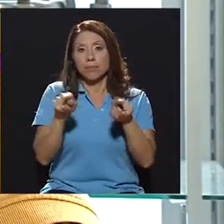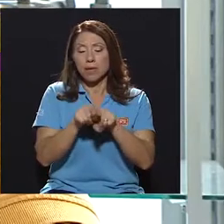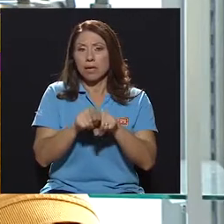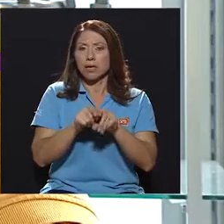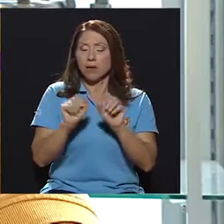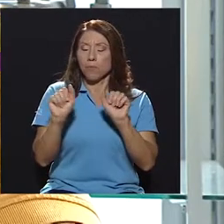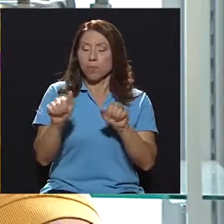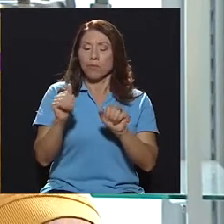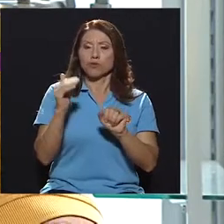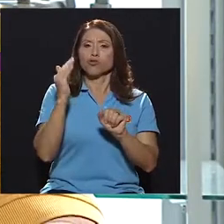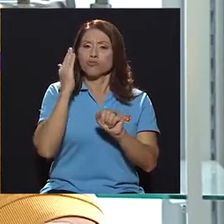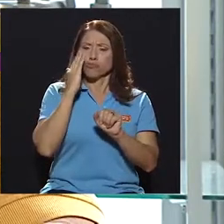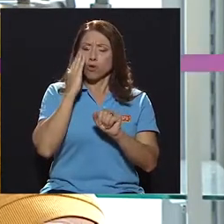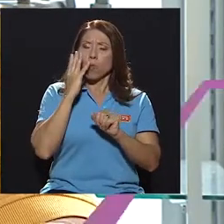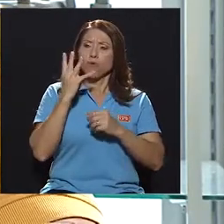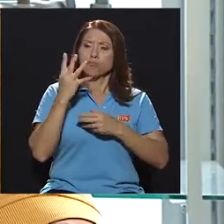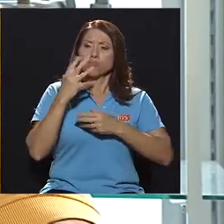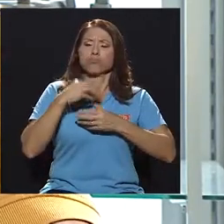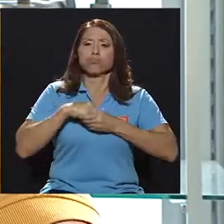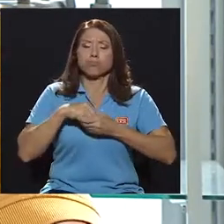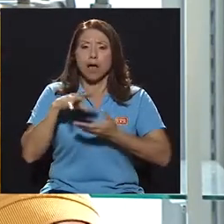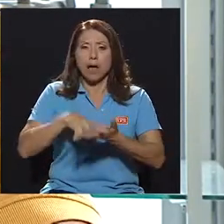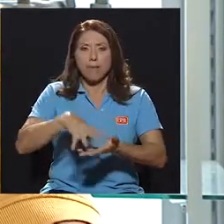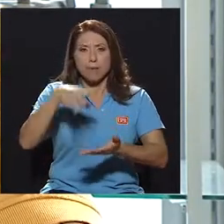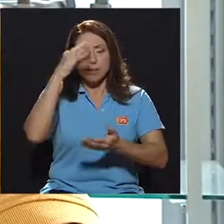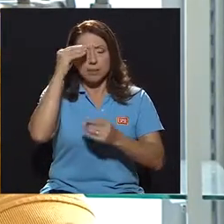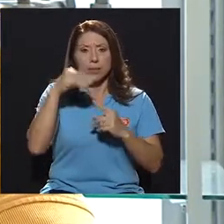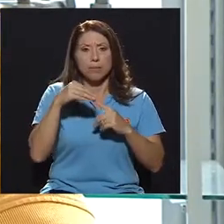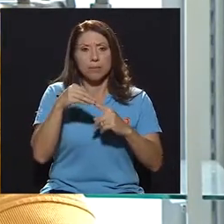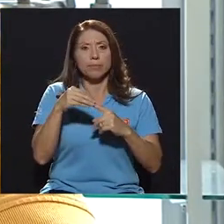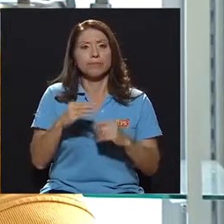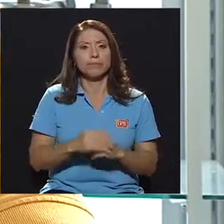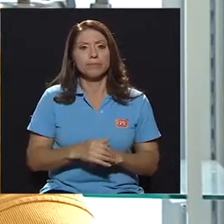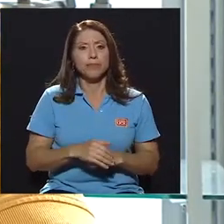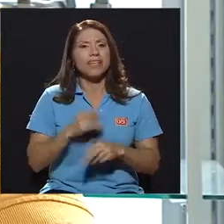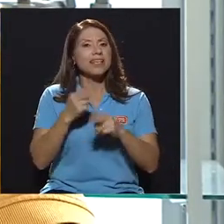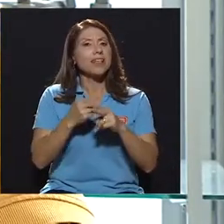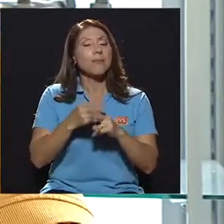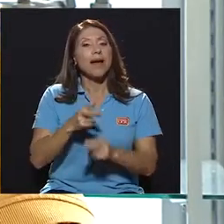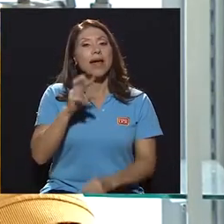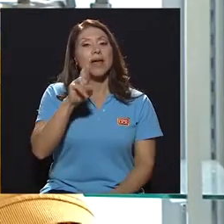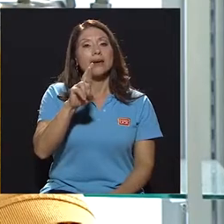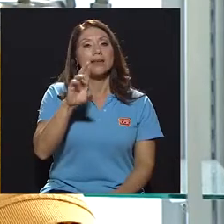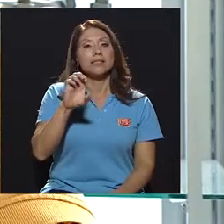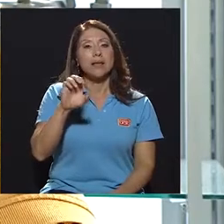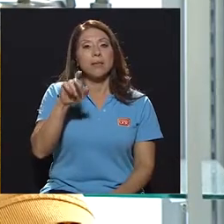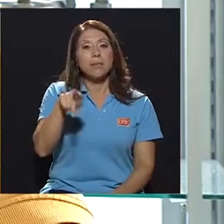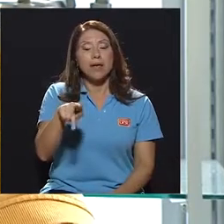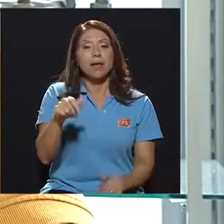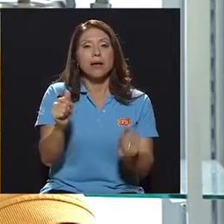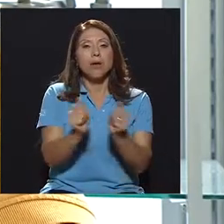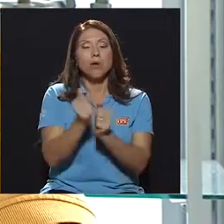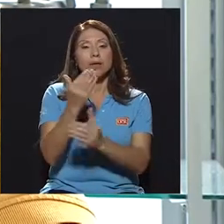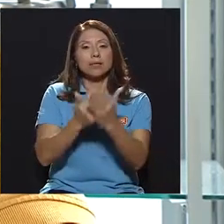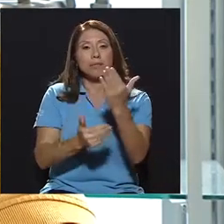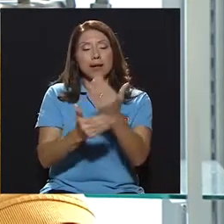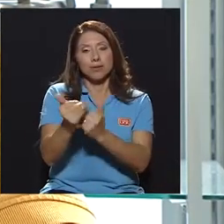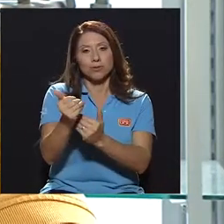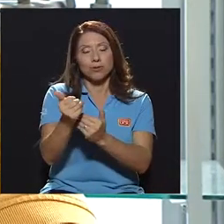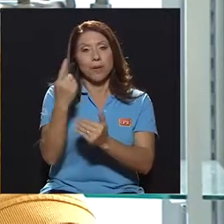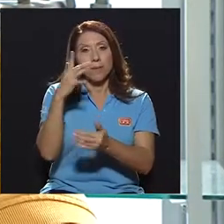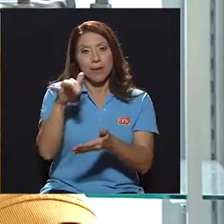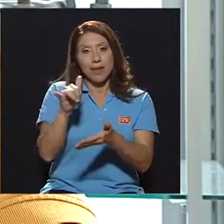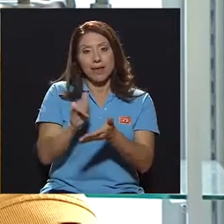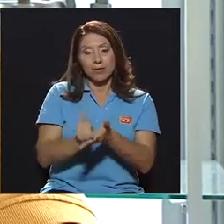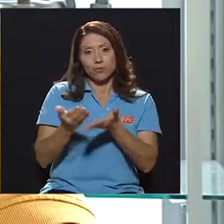incluso familiarizarnos y aprenderlo principalmente. Y se llama RCP con las manos, para lo cual